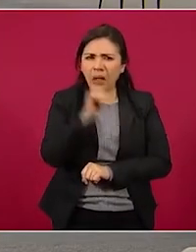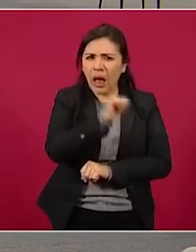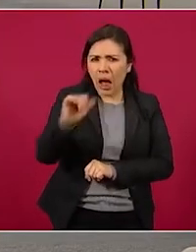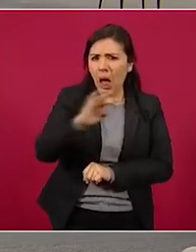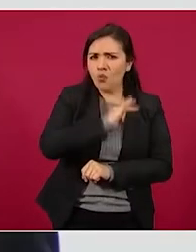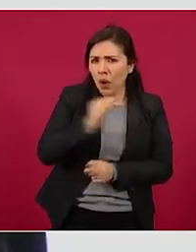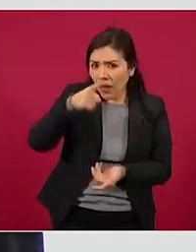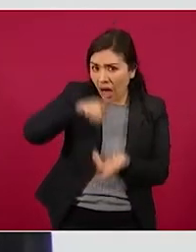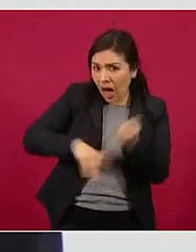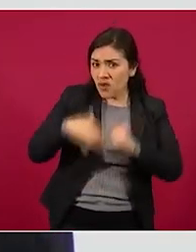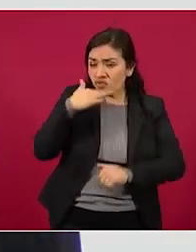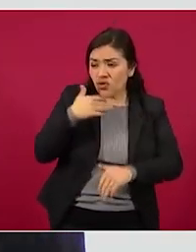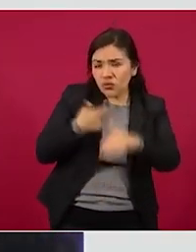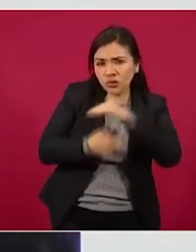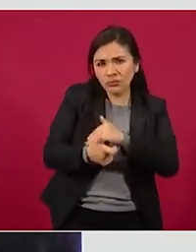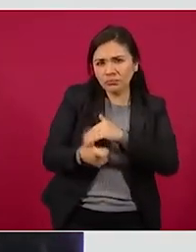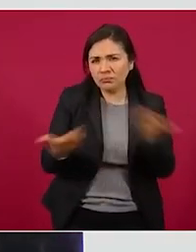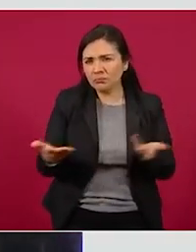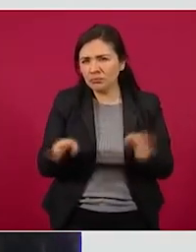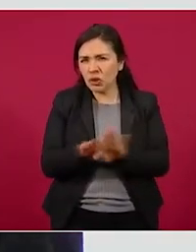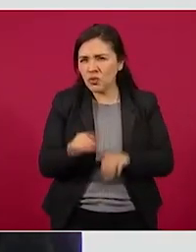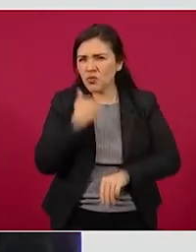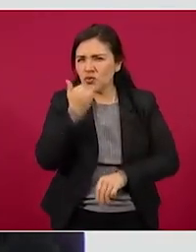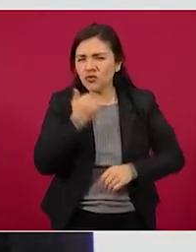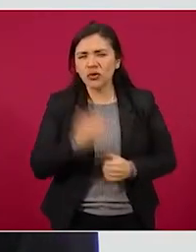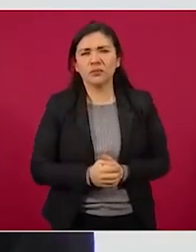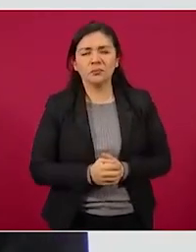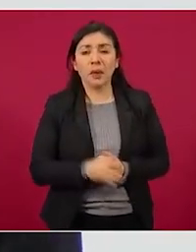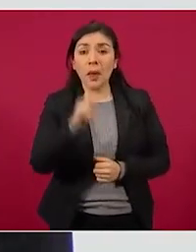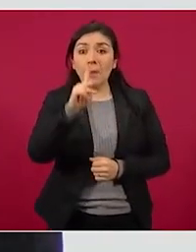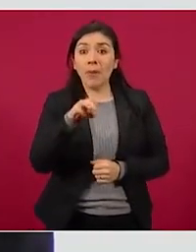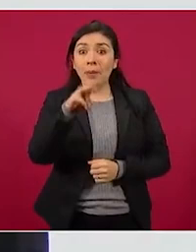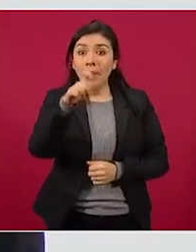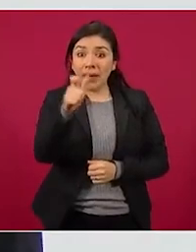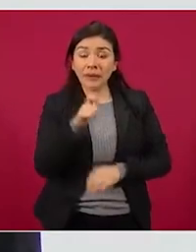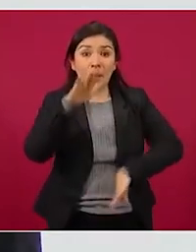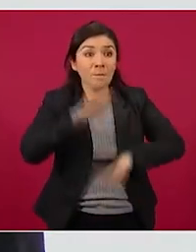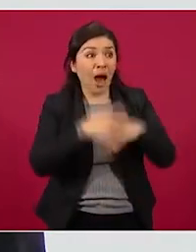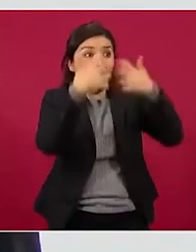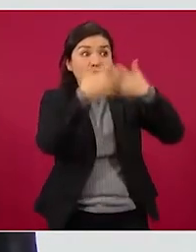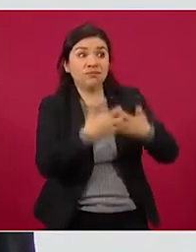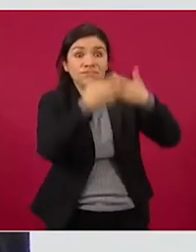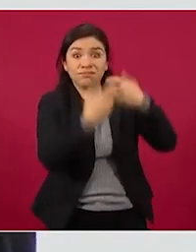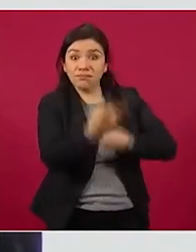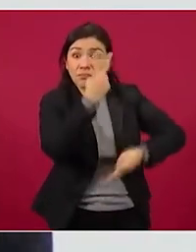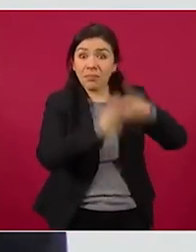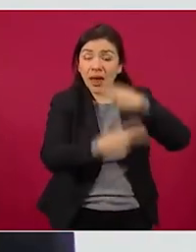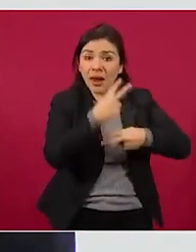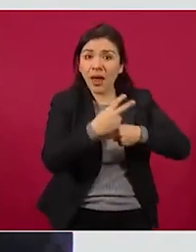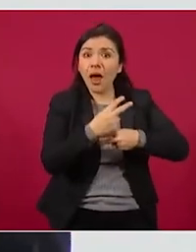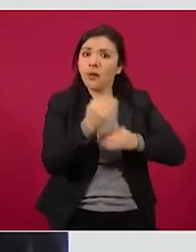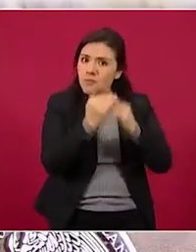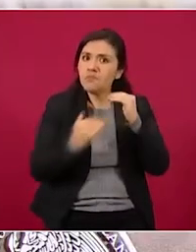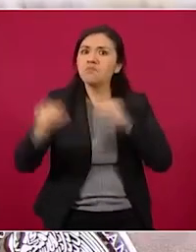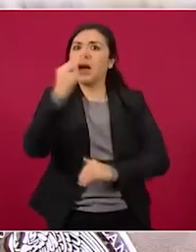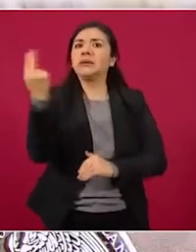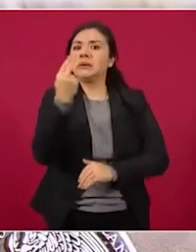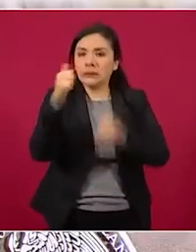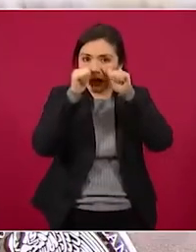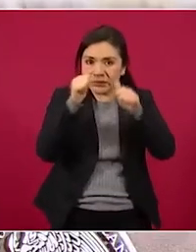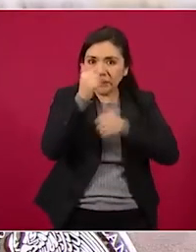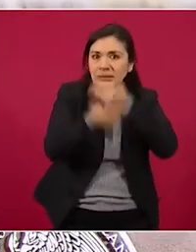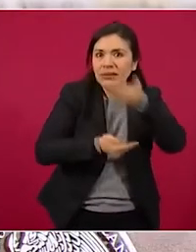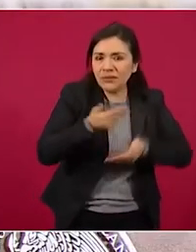posible corrupción. Cuando Pemex aumenta la producción, se incrementa la necesidad de servicios